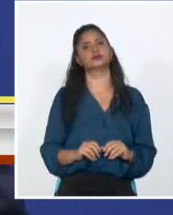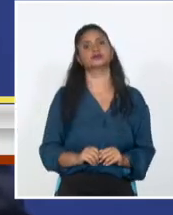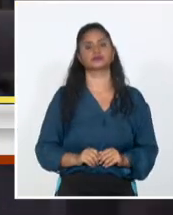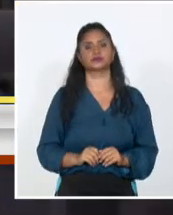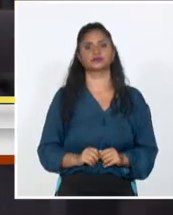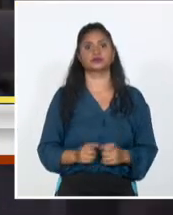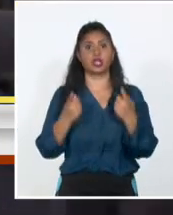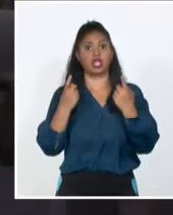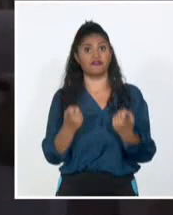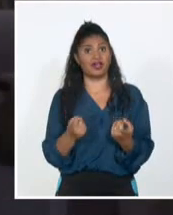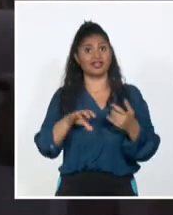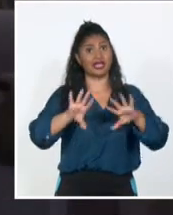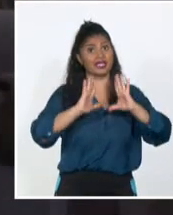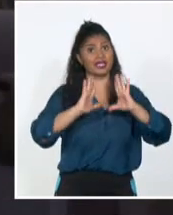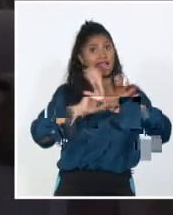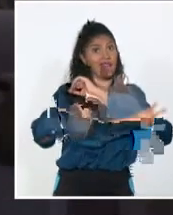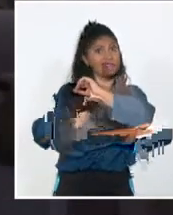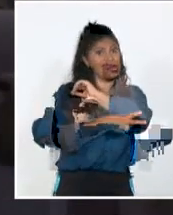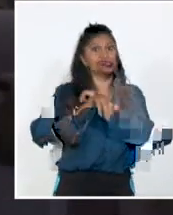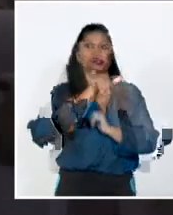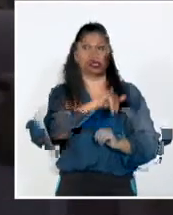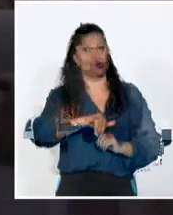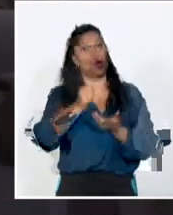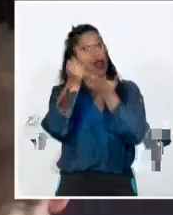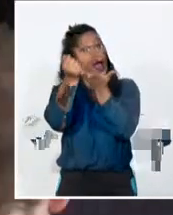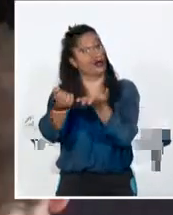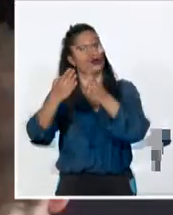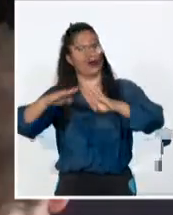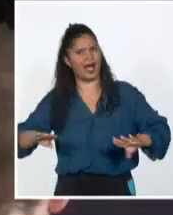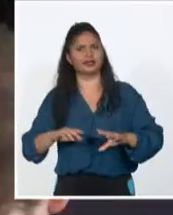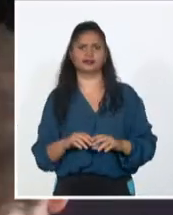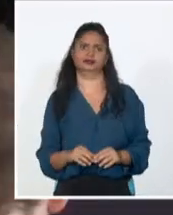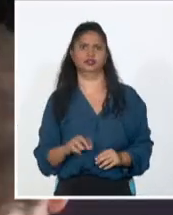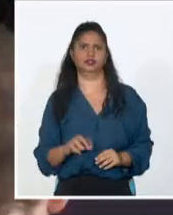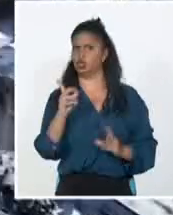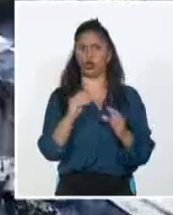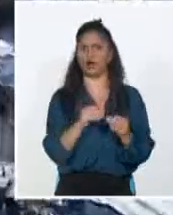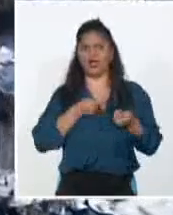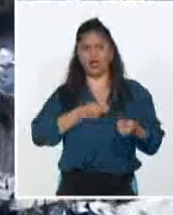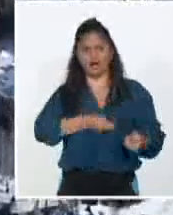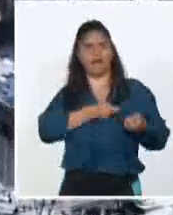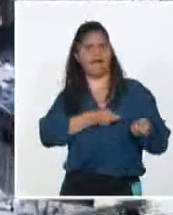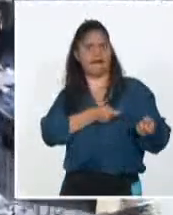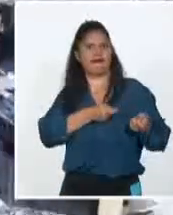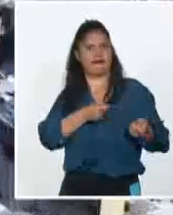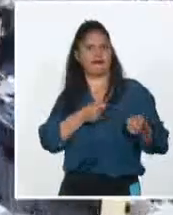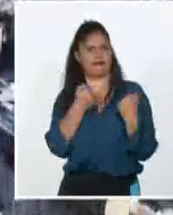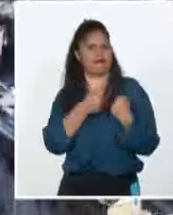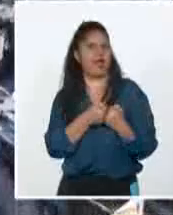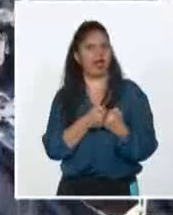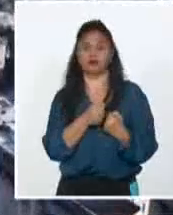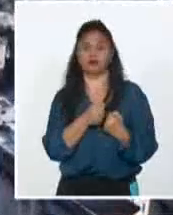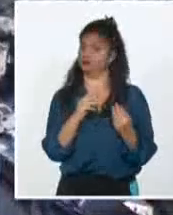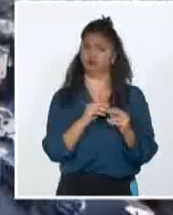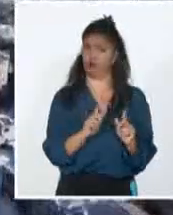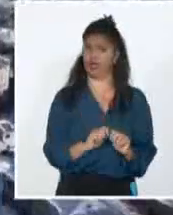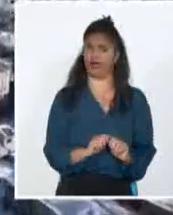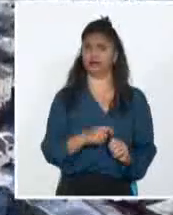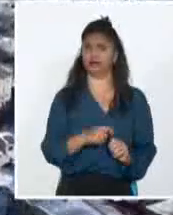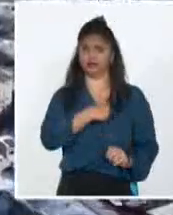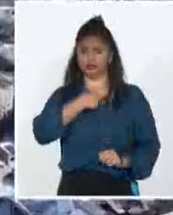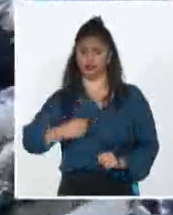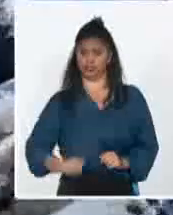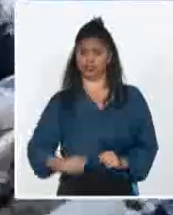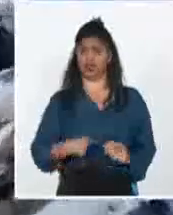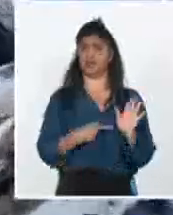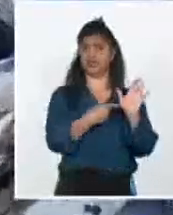partes acuerden un cese al fuego y el establecimiento de negociaciones sin precondiciones. China presentó en febrero último 12 puntos en los que